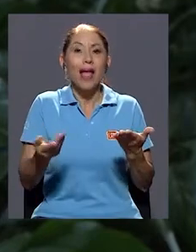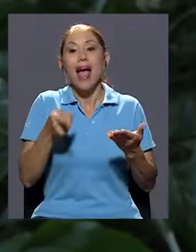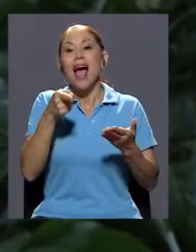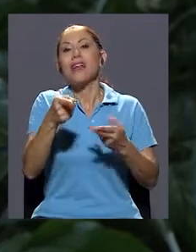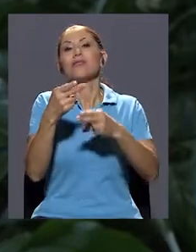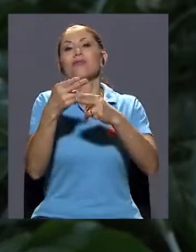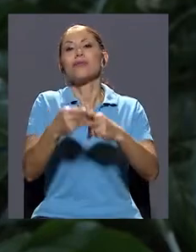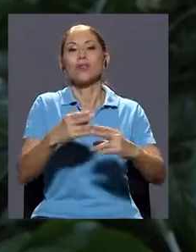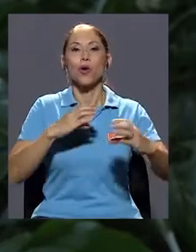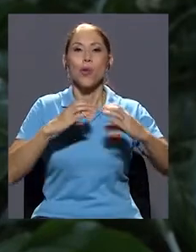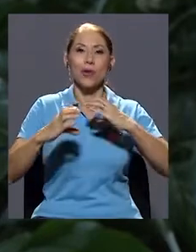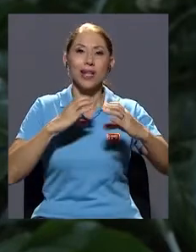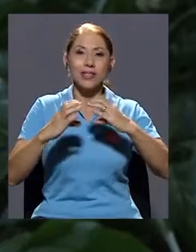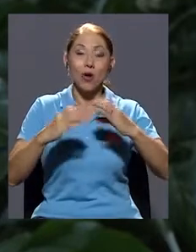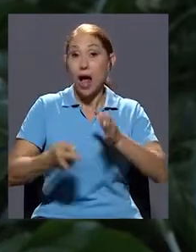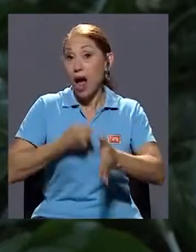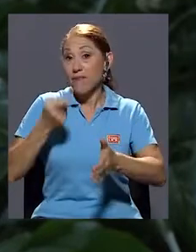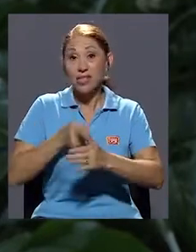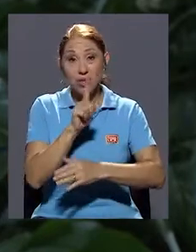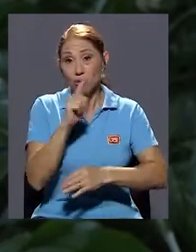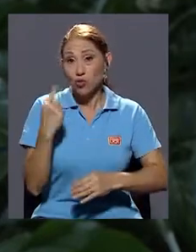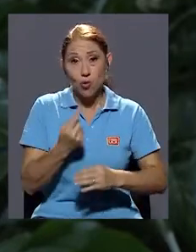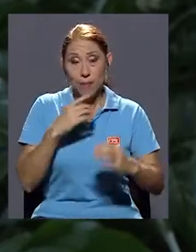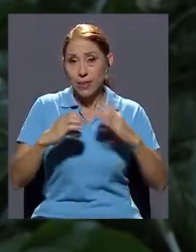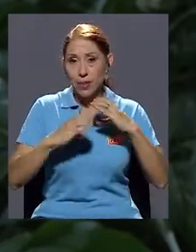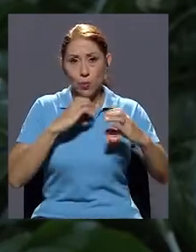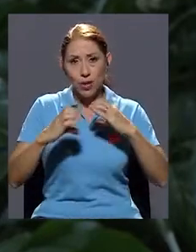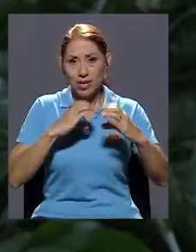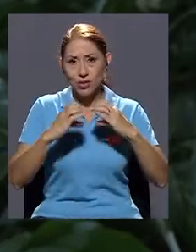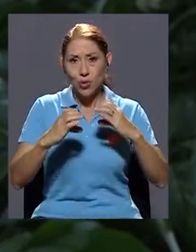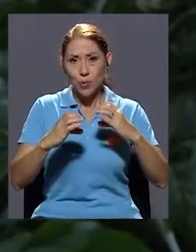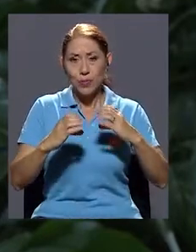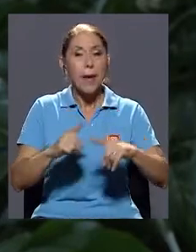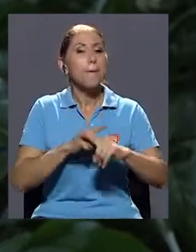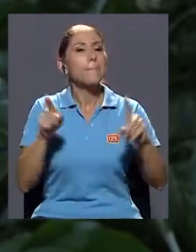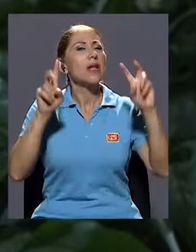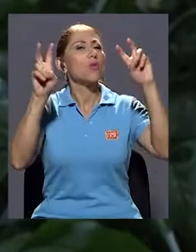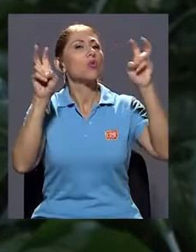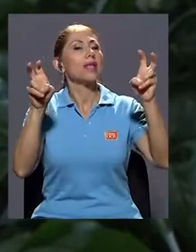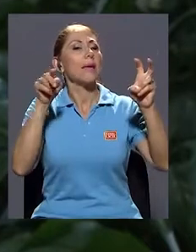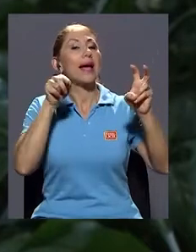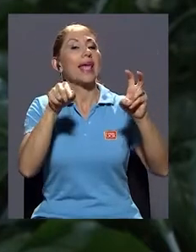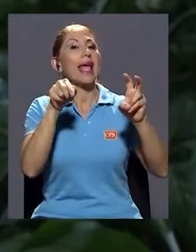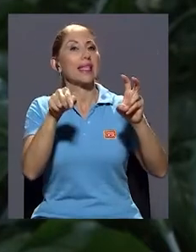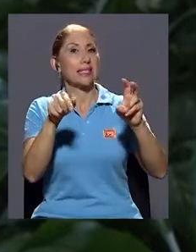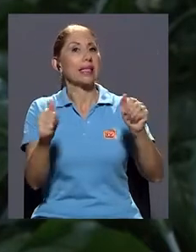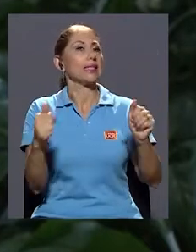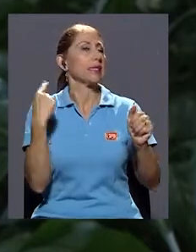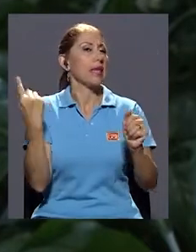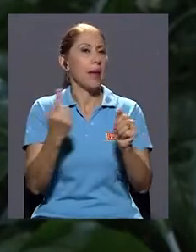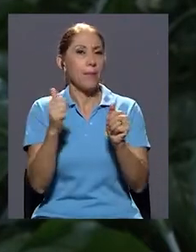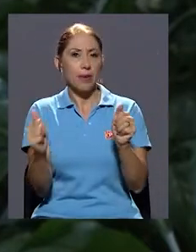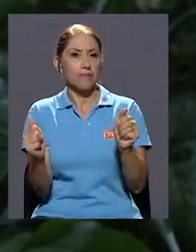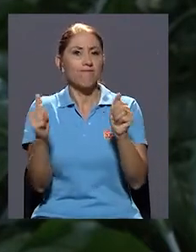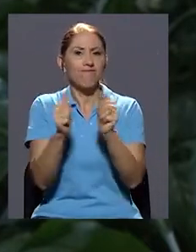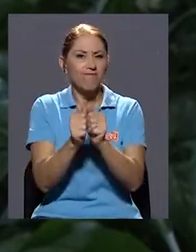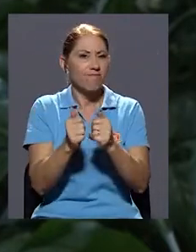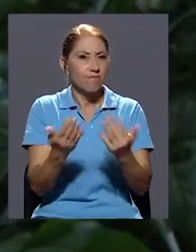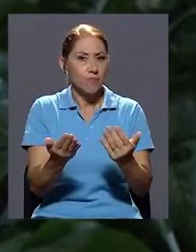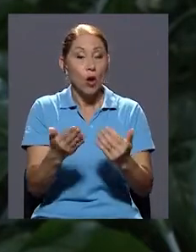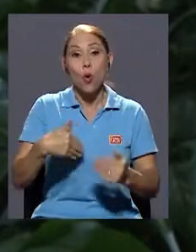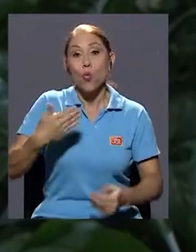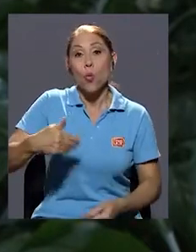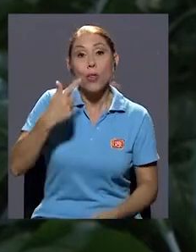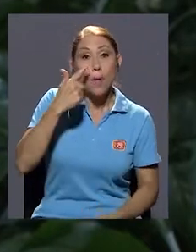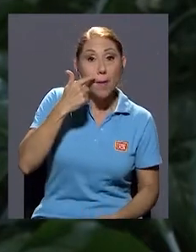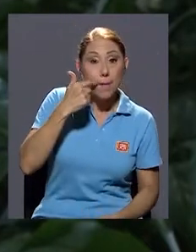sí es comunicación. A veces no es solo comunicación. Sin embargo, hay un tema de fondo que casi siempre acompaña a esto, y es cuando